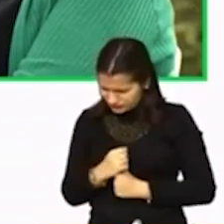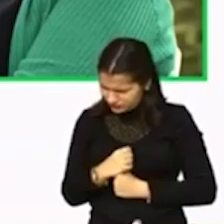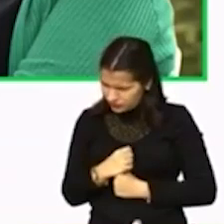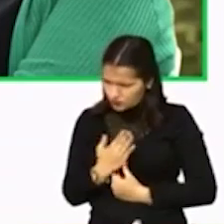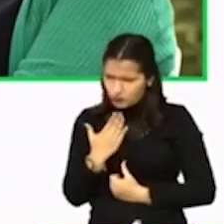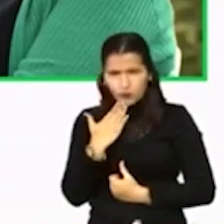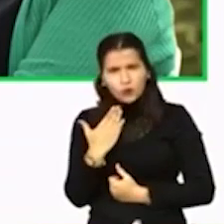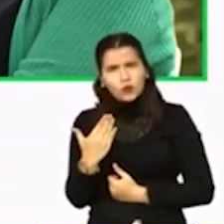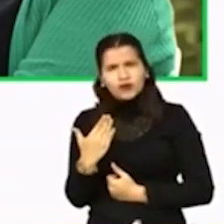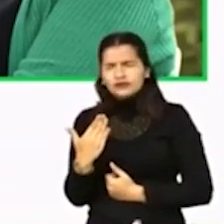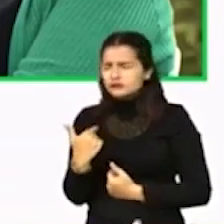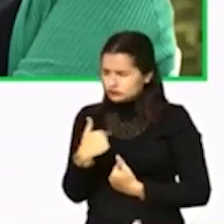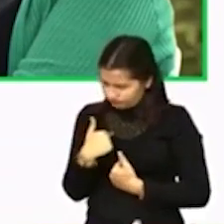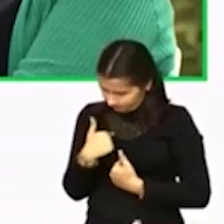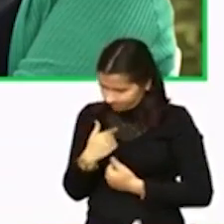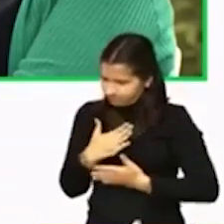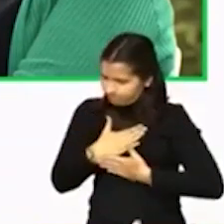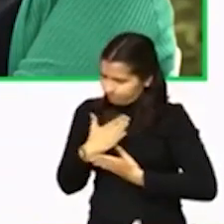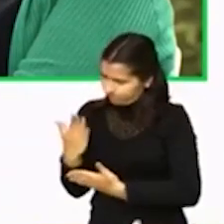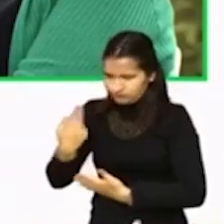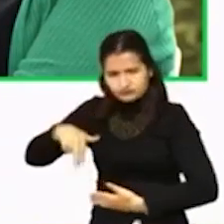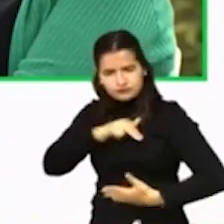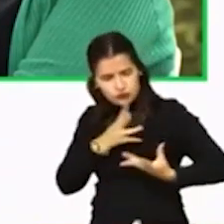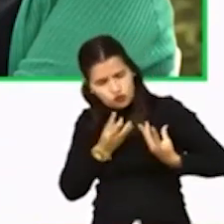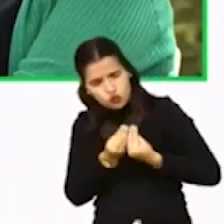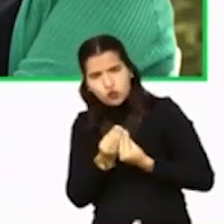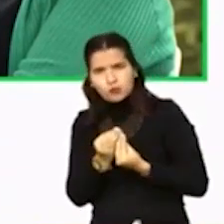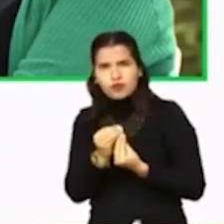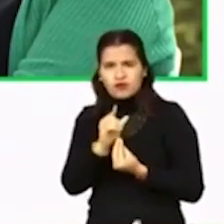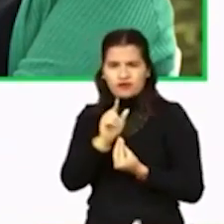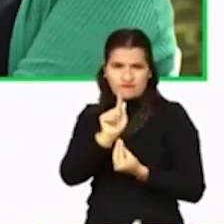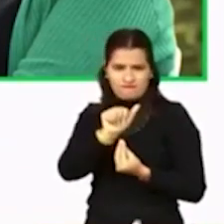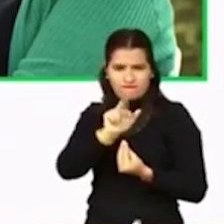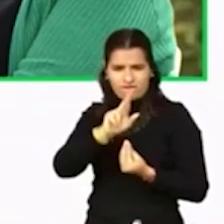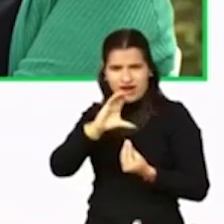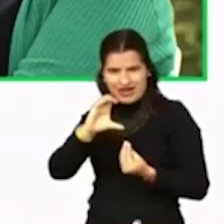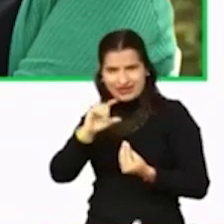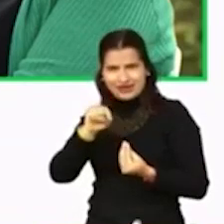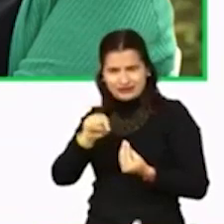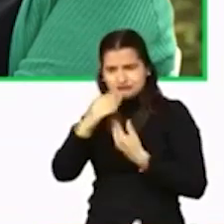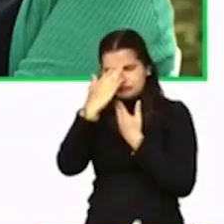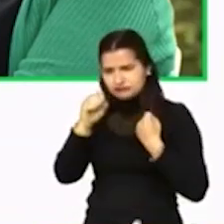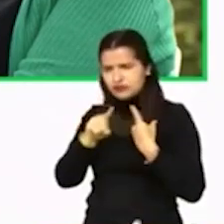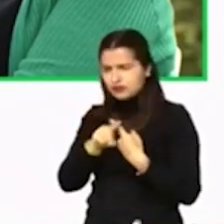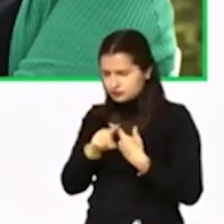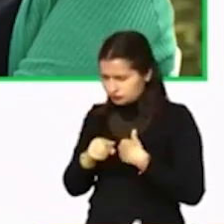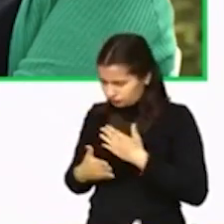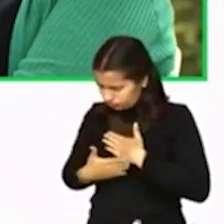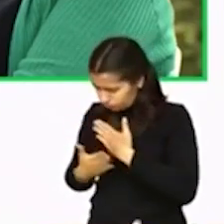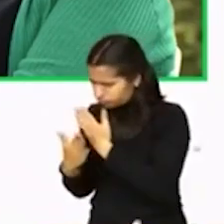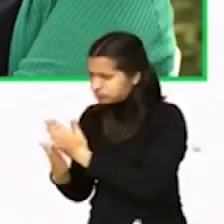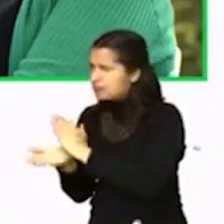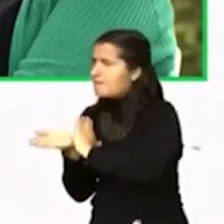nombre de todos los integrantes de la FARC-EP, hombres y mujeres, que por favor nos perdonen. Que